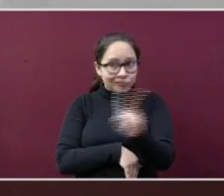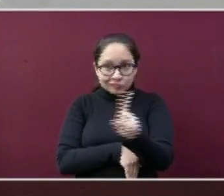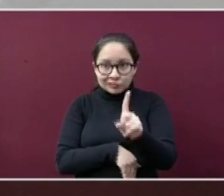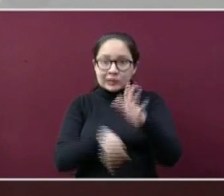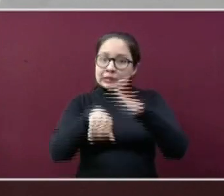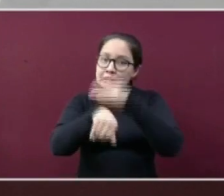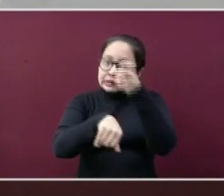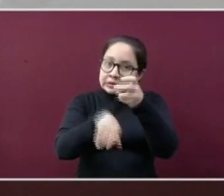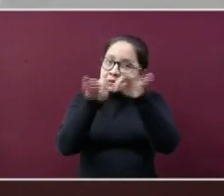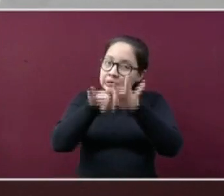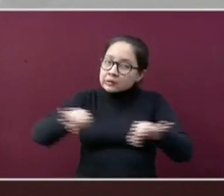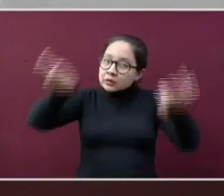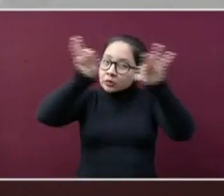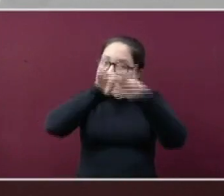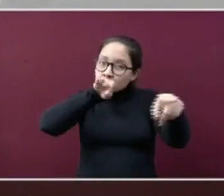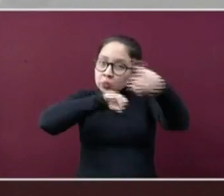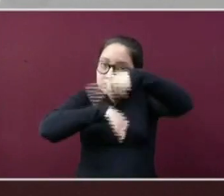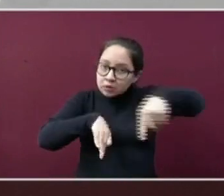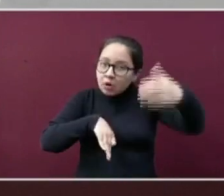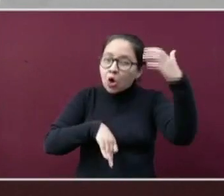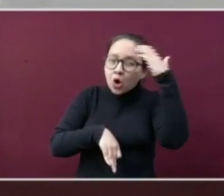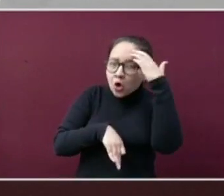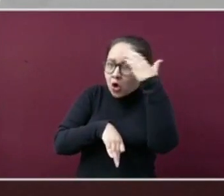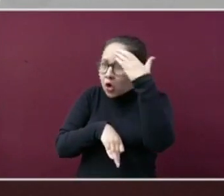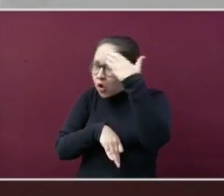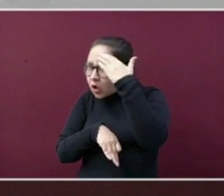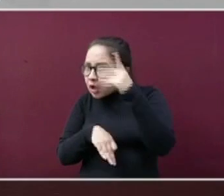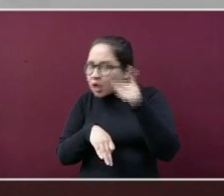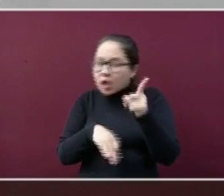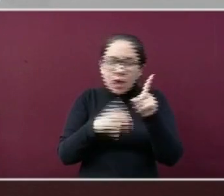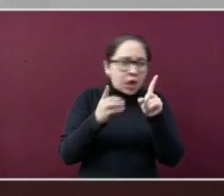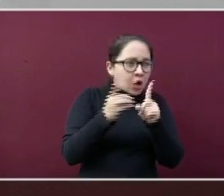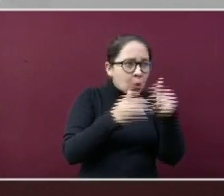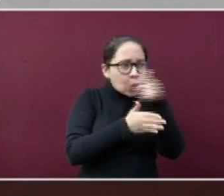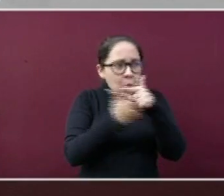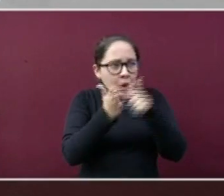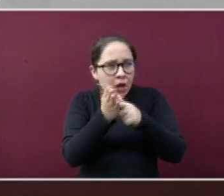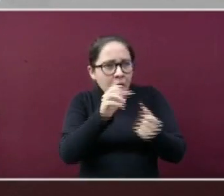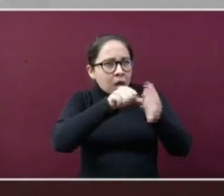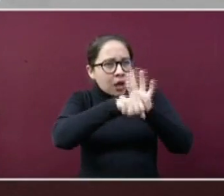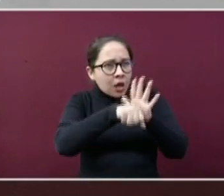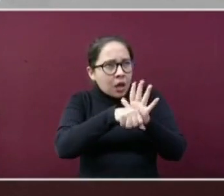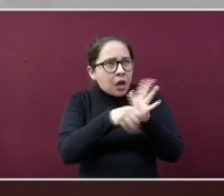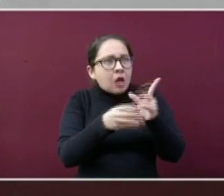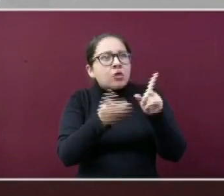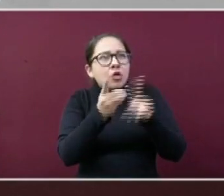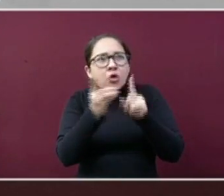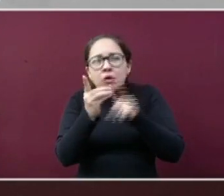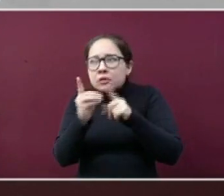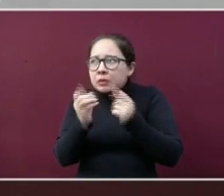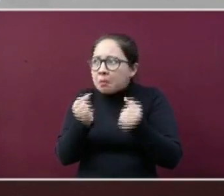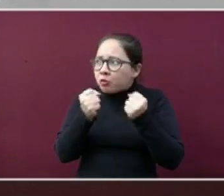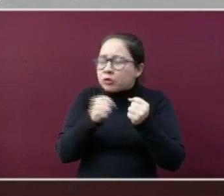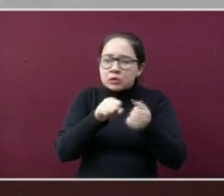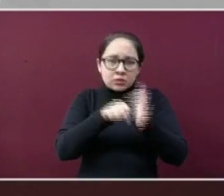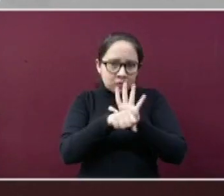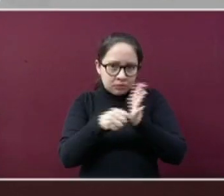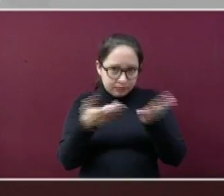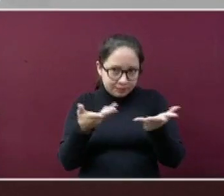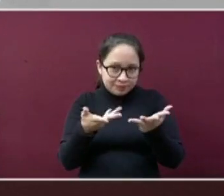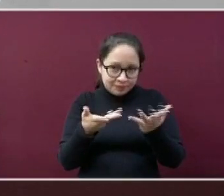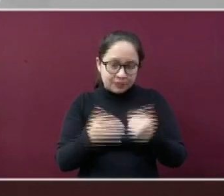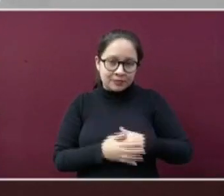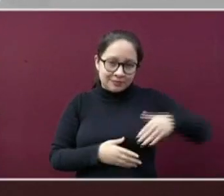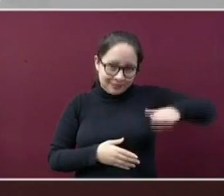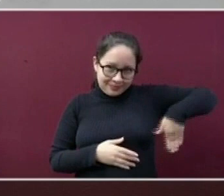eso es importante que estén informados sobre los municipios en donde se están presentando los enfermos activos a los que